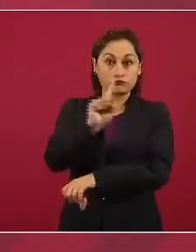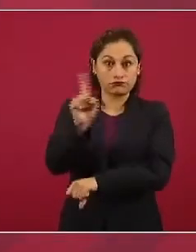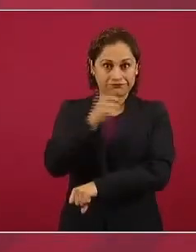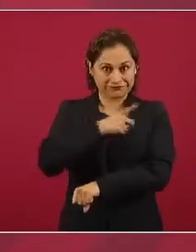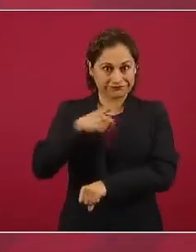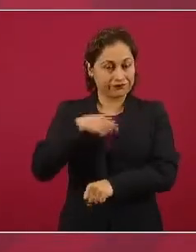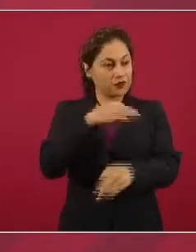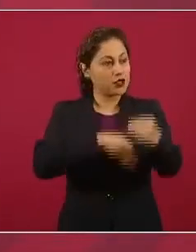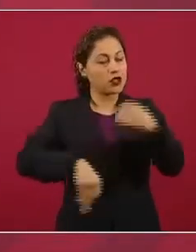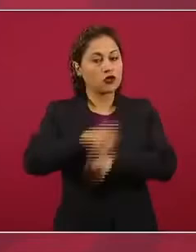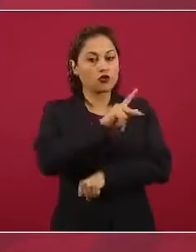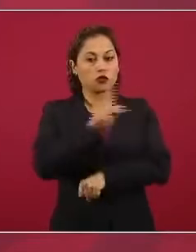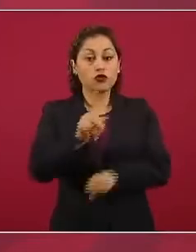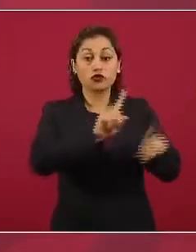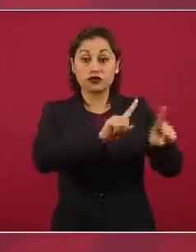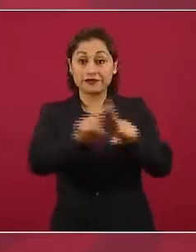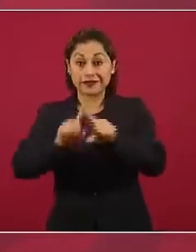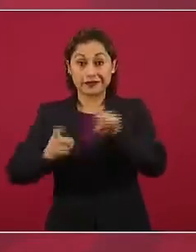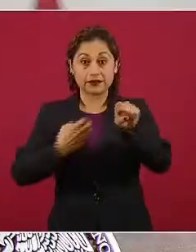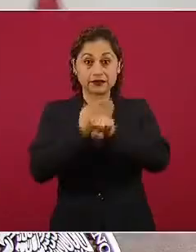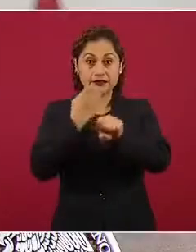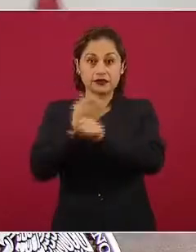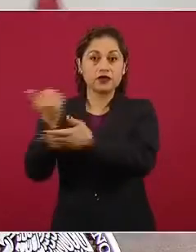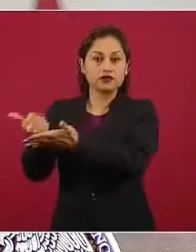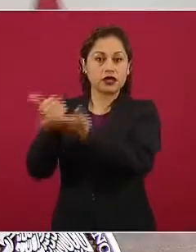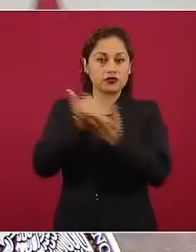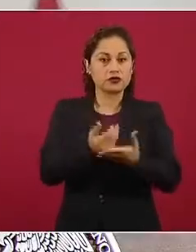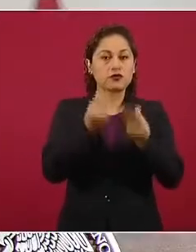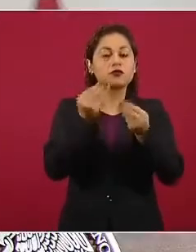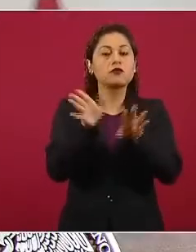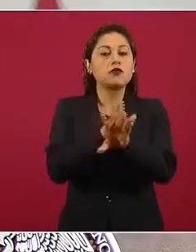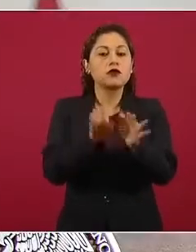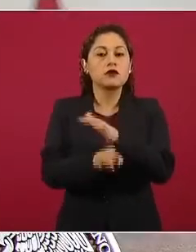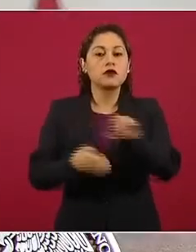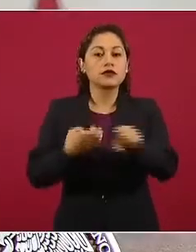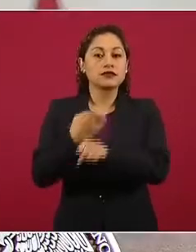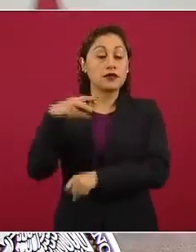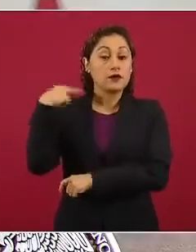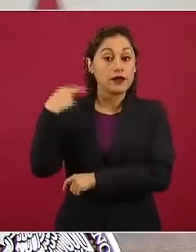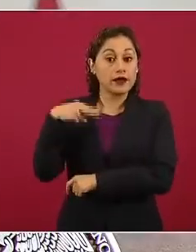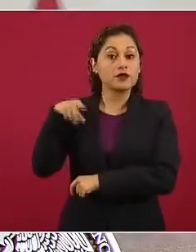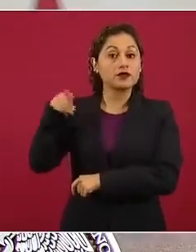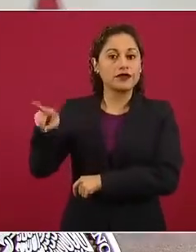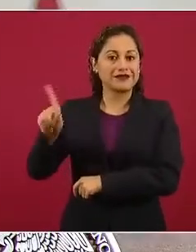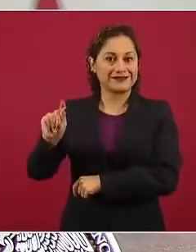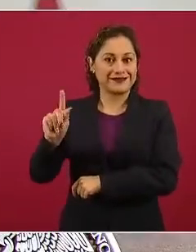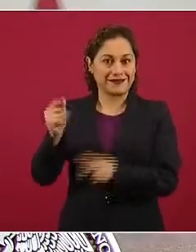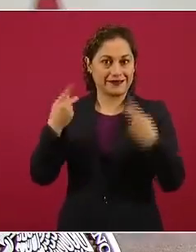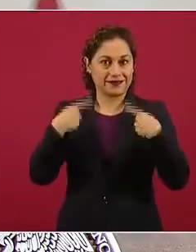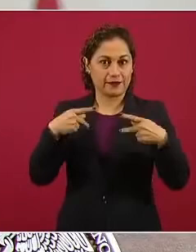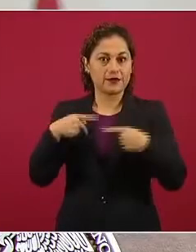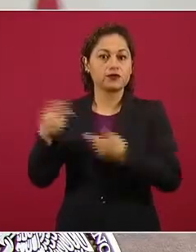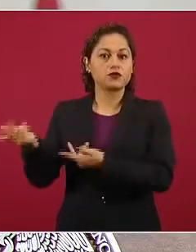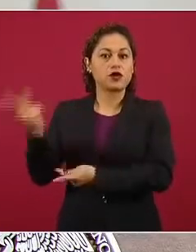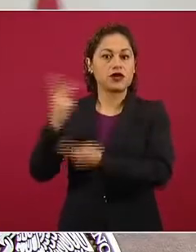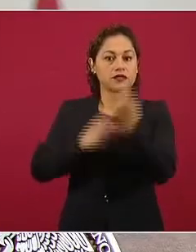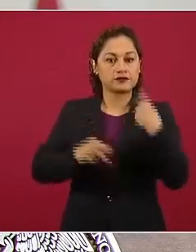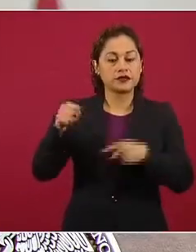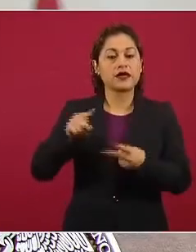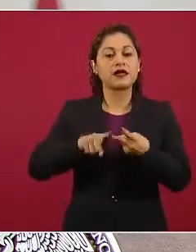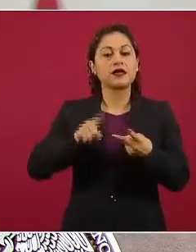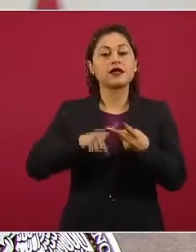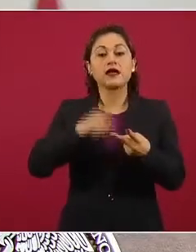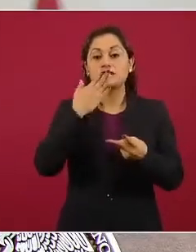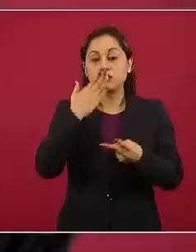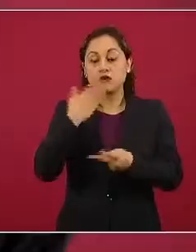que están haciendo grandes aportaciones como Veracruz, vienen 70 compañeros de Veracruz, Chiapas con 55, Sonora